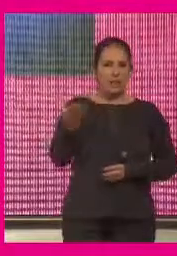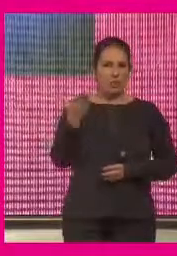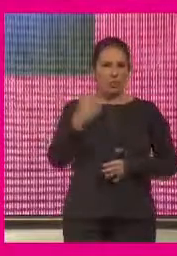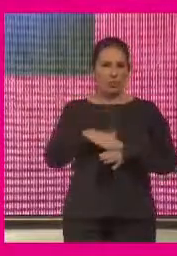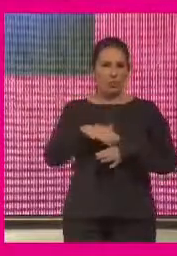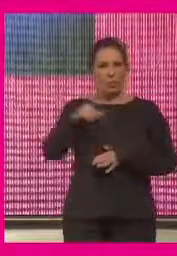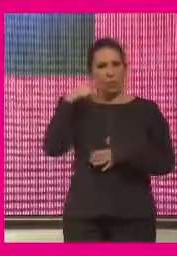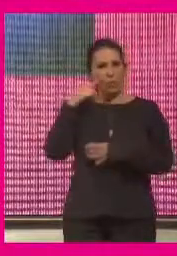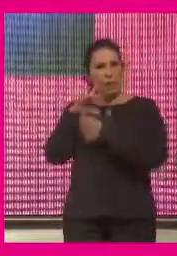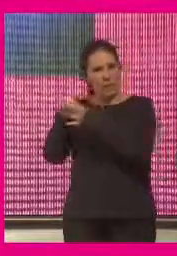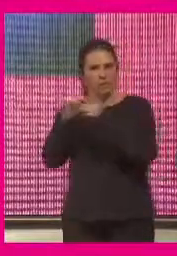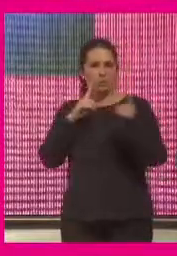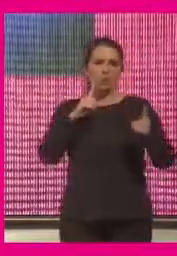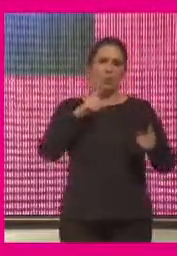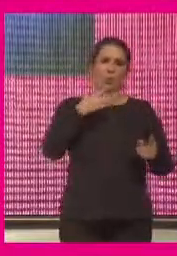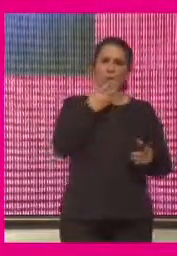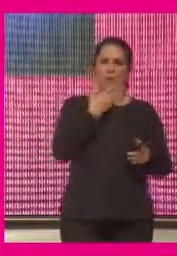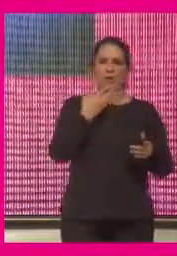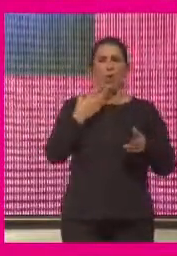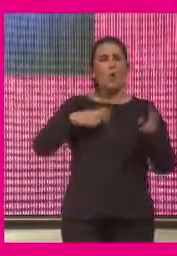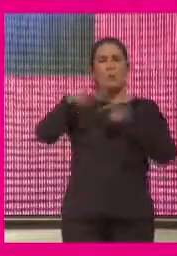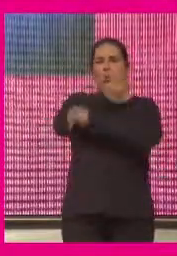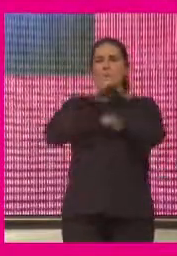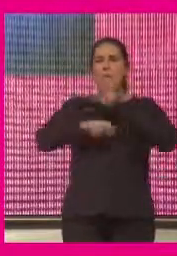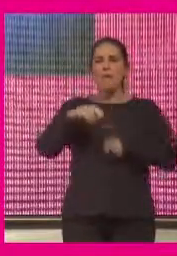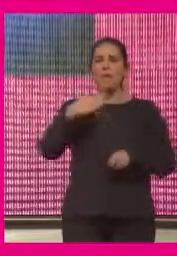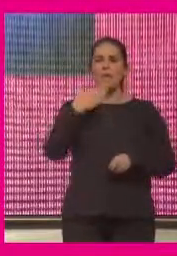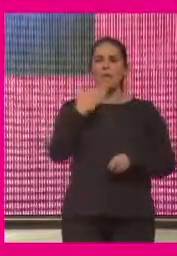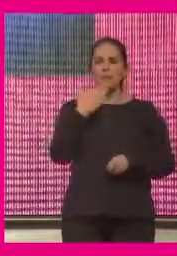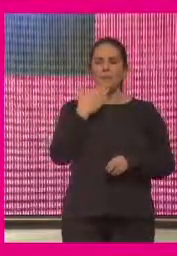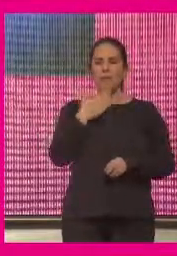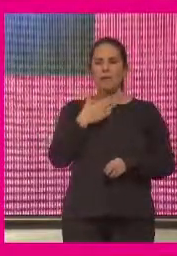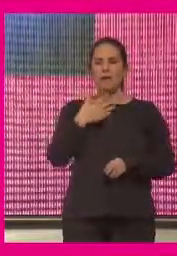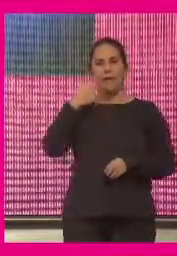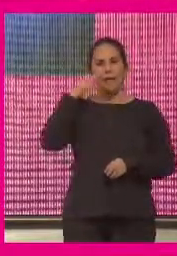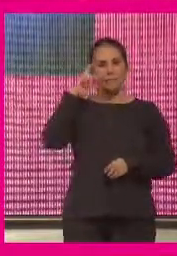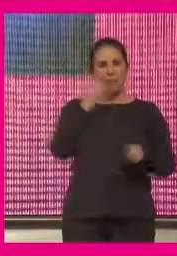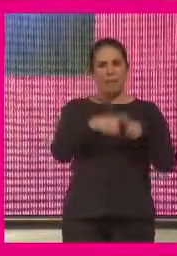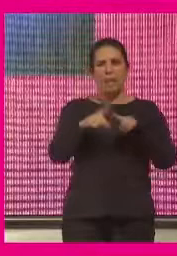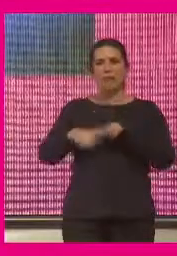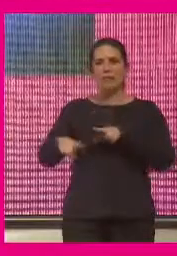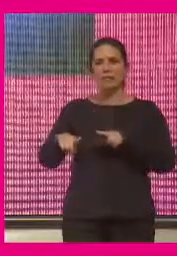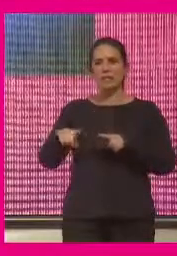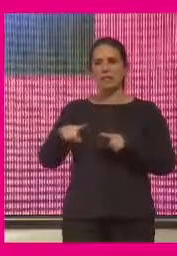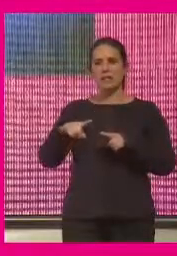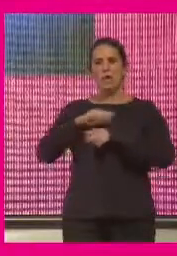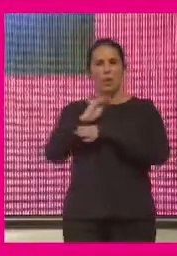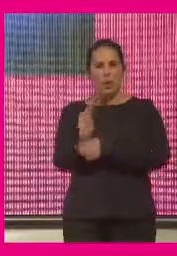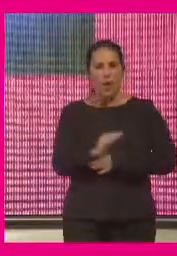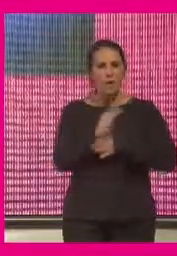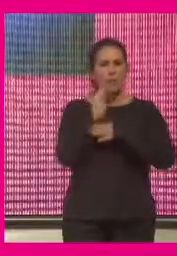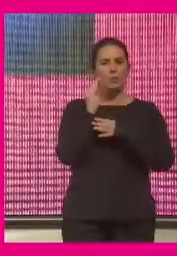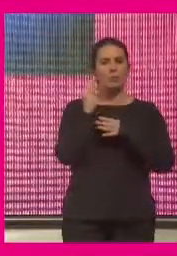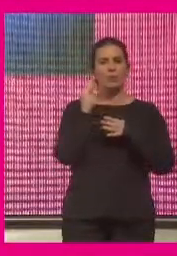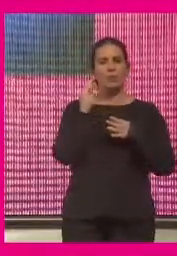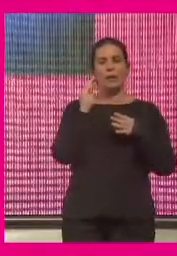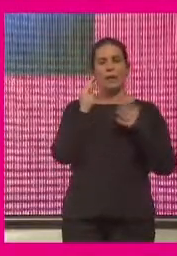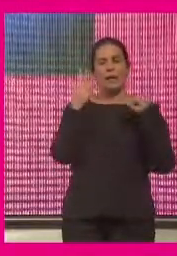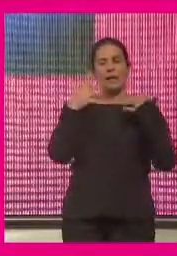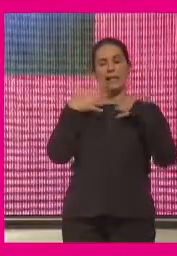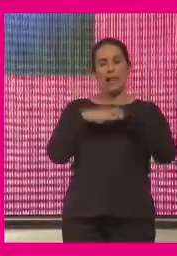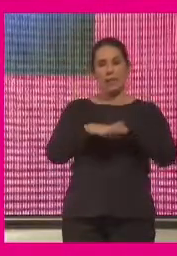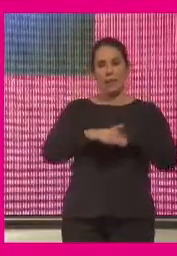esa búsqueda de la hospitalización de las experiencias a través de los cuidados de la